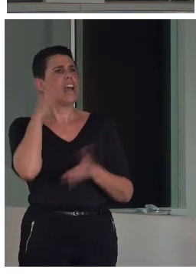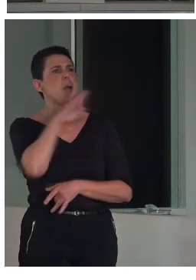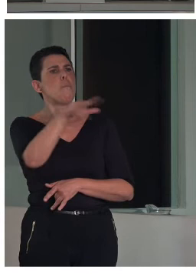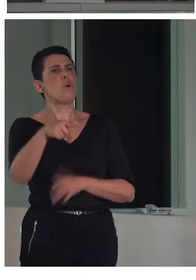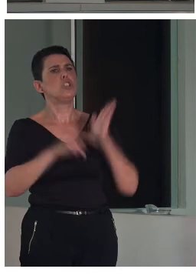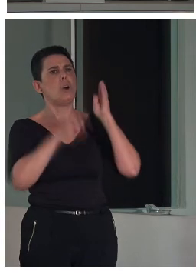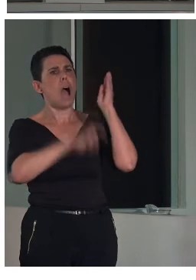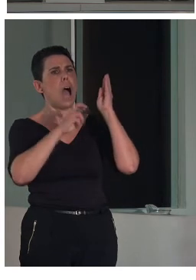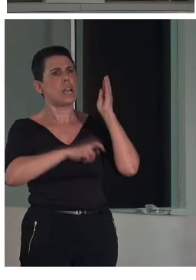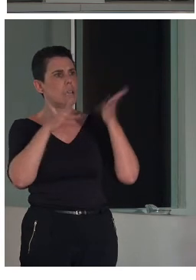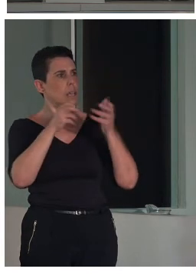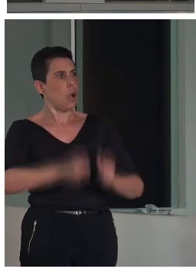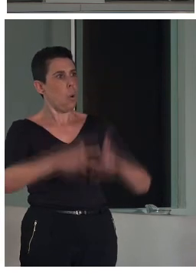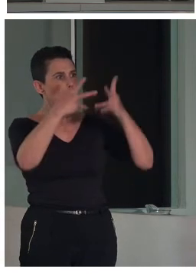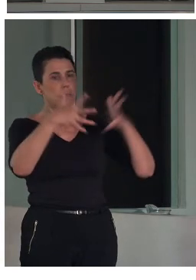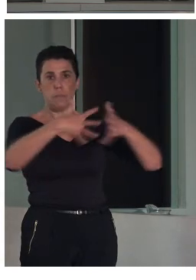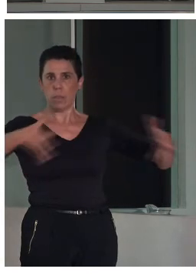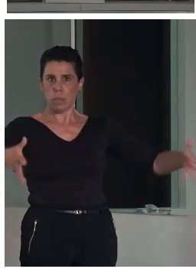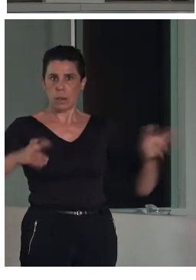y que tiene bastante complejidad.